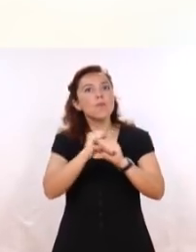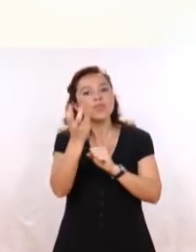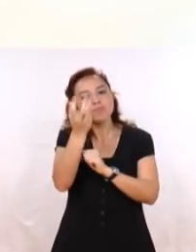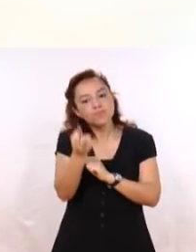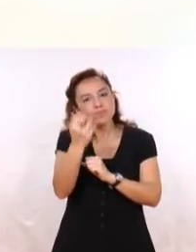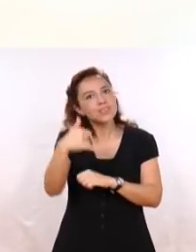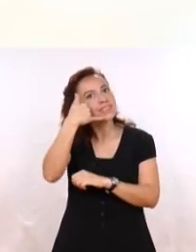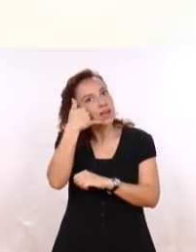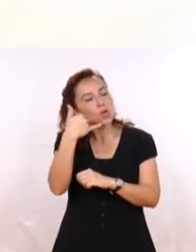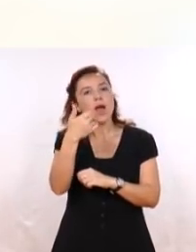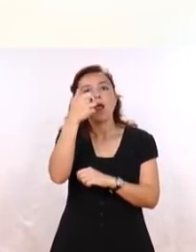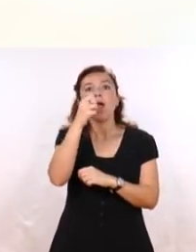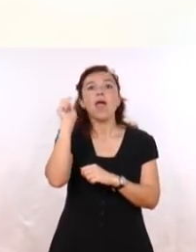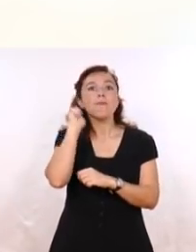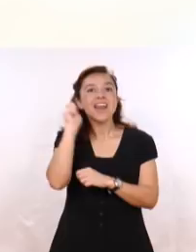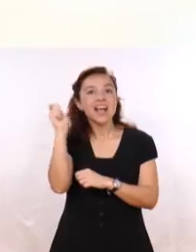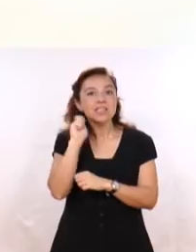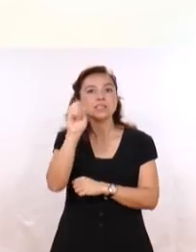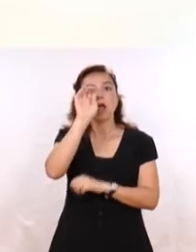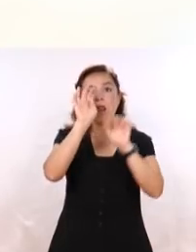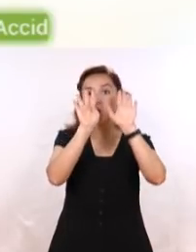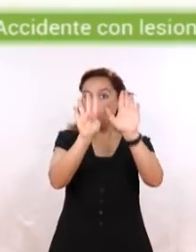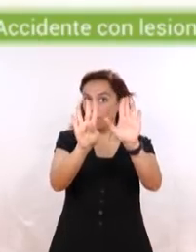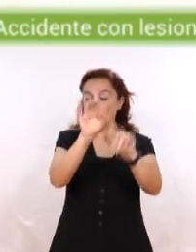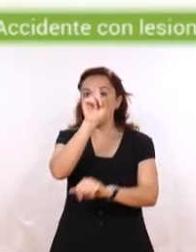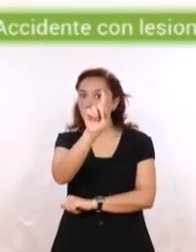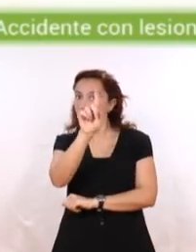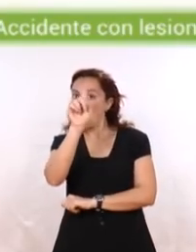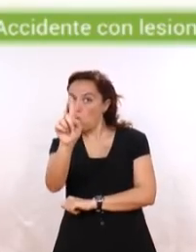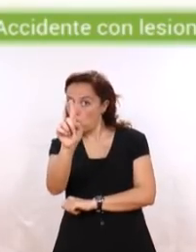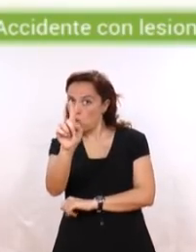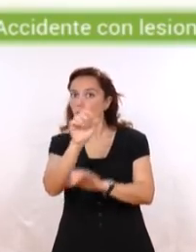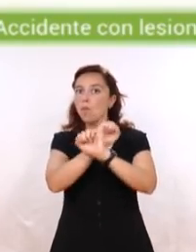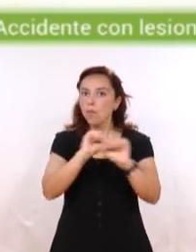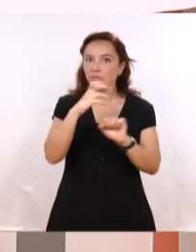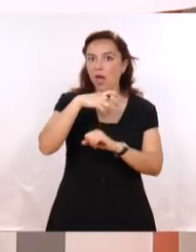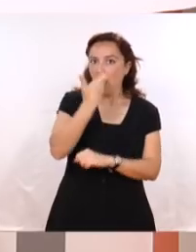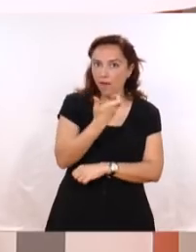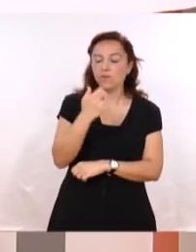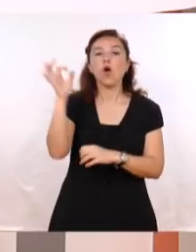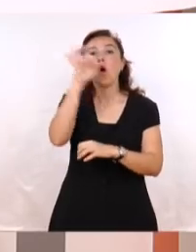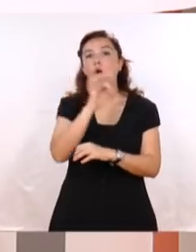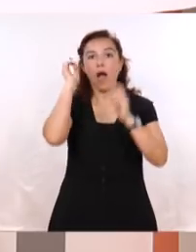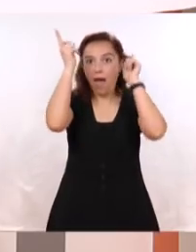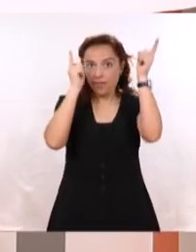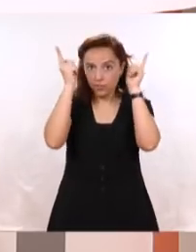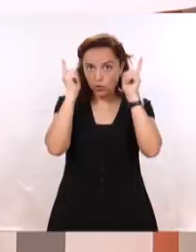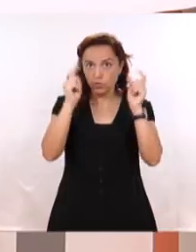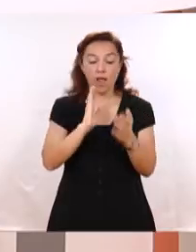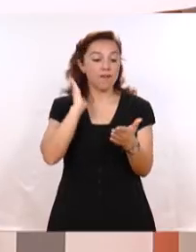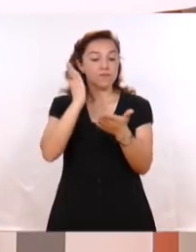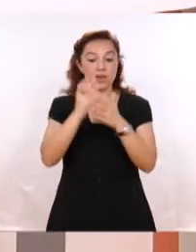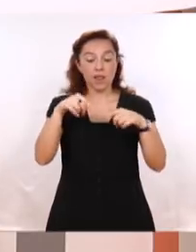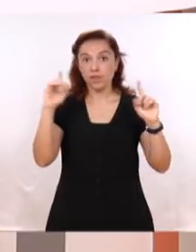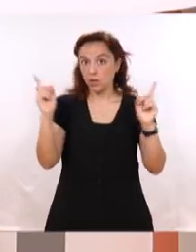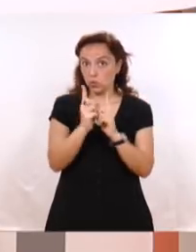aplicación móvil para celulares Emergencia 911 Disponible para iOS y Android Y de esta manera llegamos al final de la edición